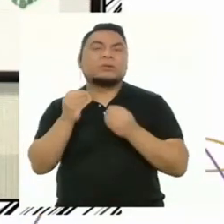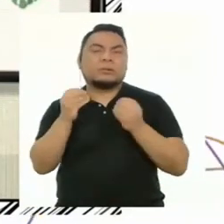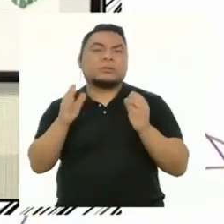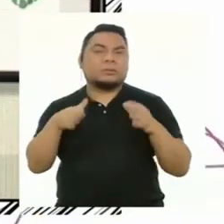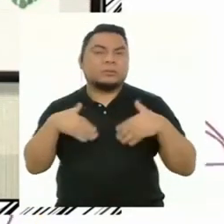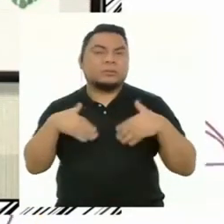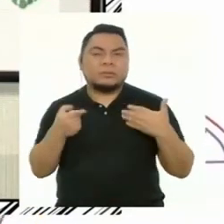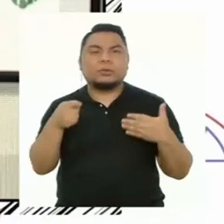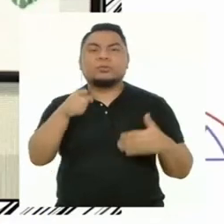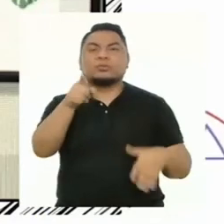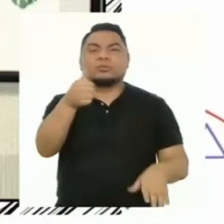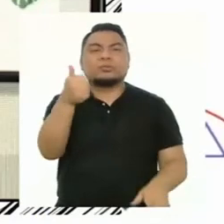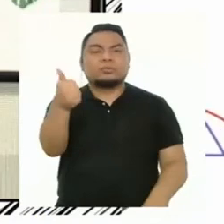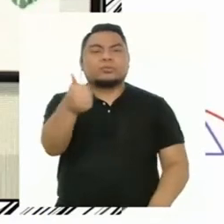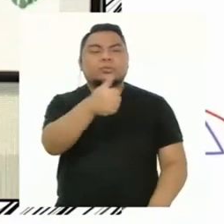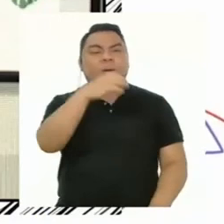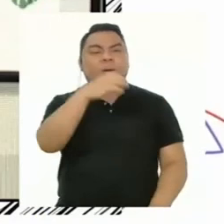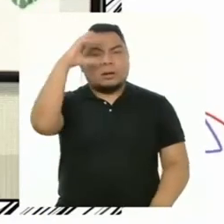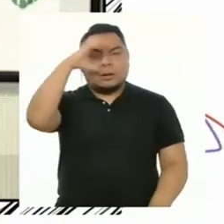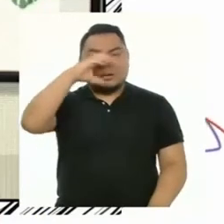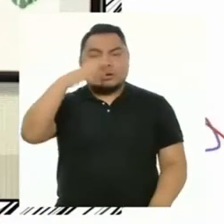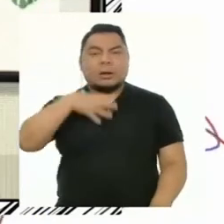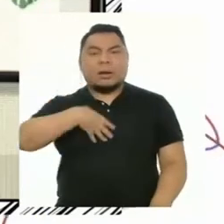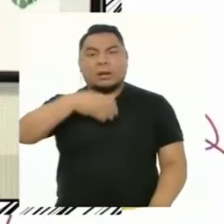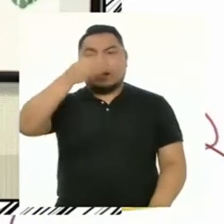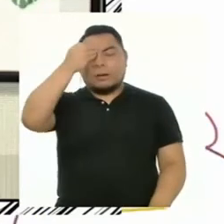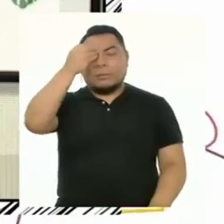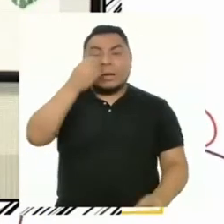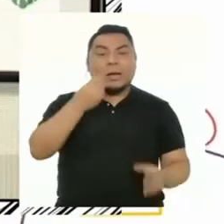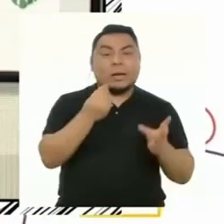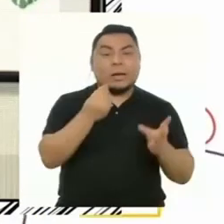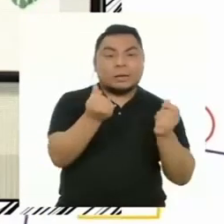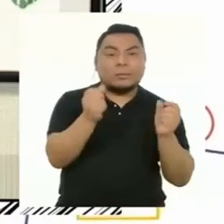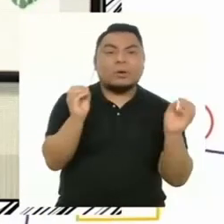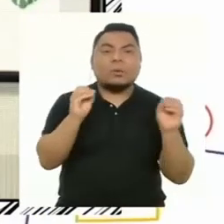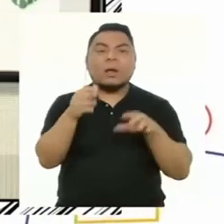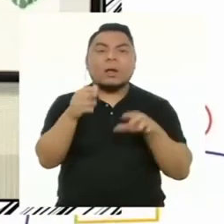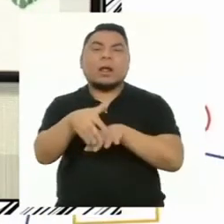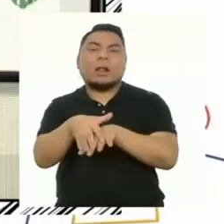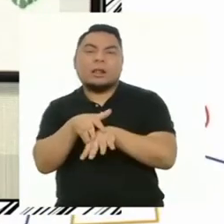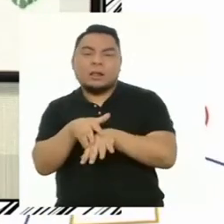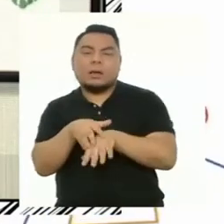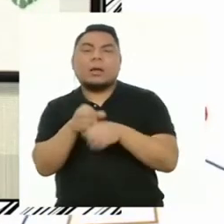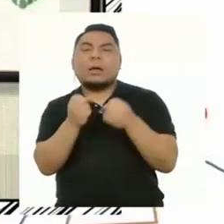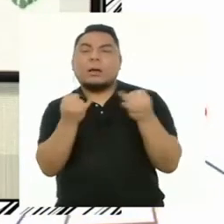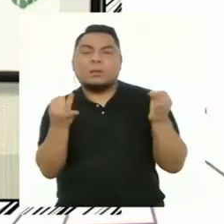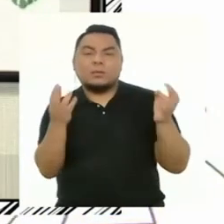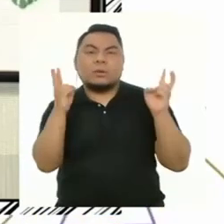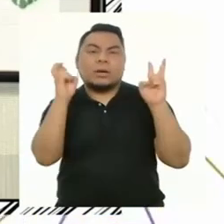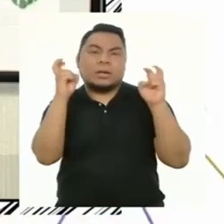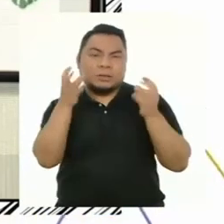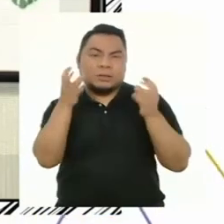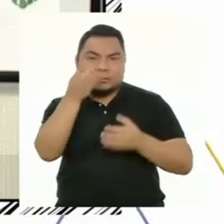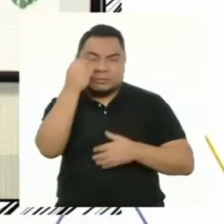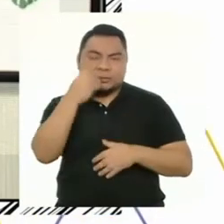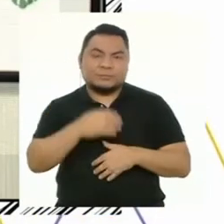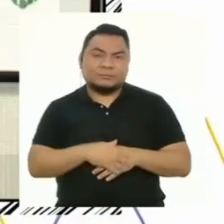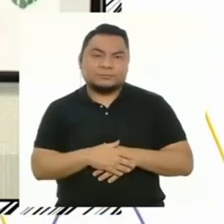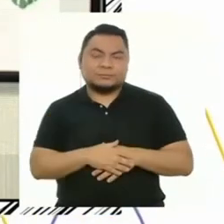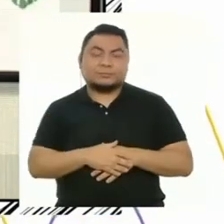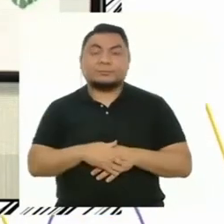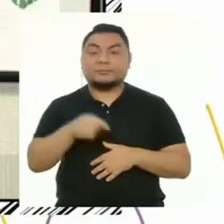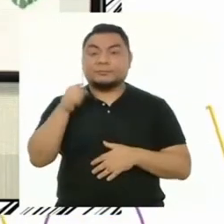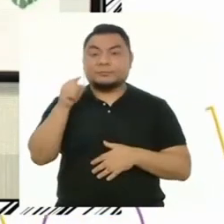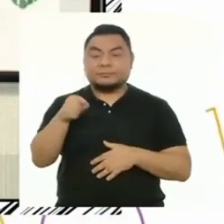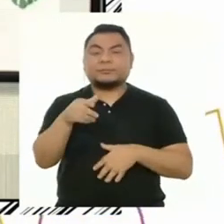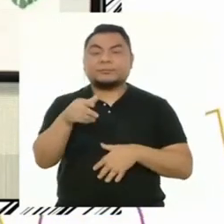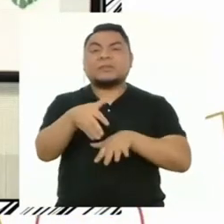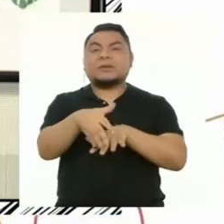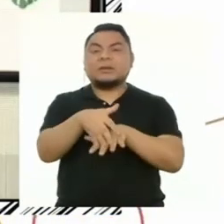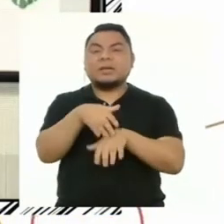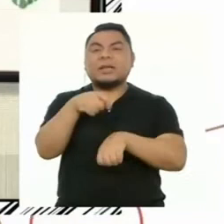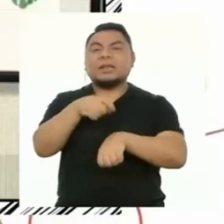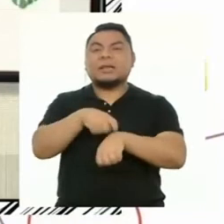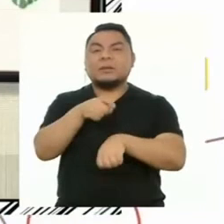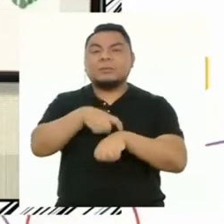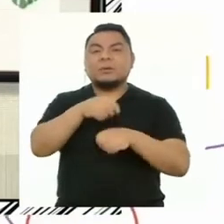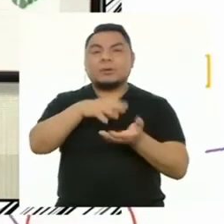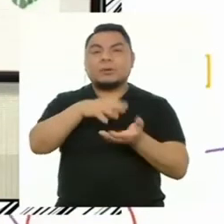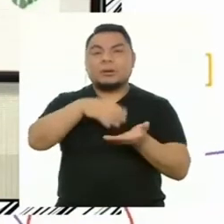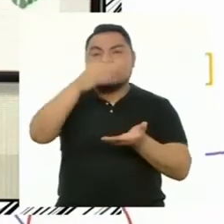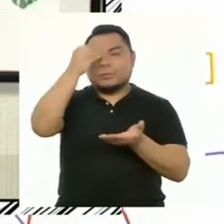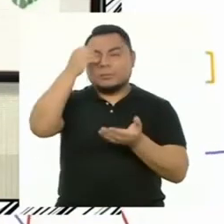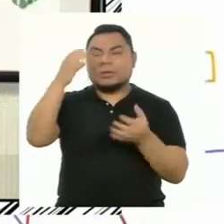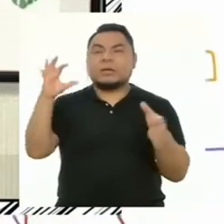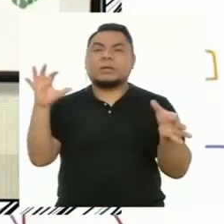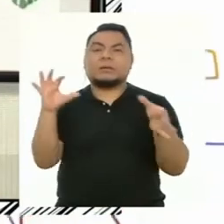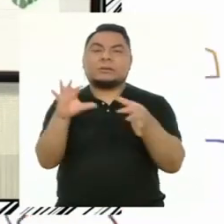la capacidad que se tiene para aprender de forma rápida o lenta algún aprendizaje. Los ritmos de aprendizaje tienen especial